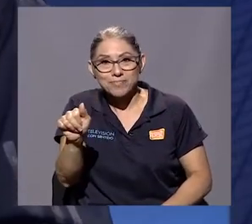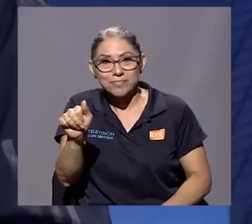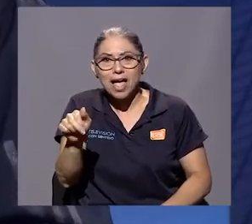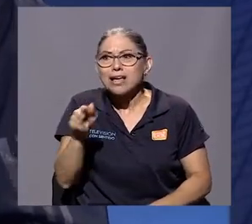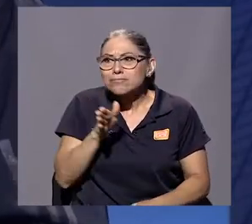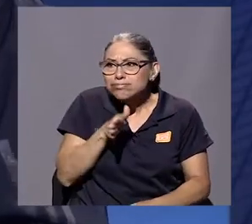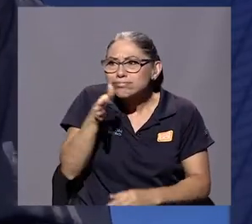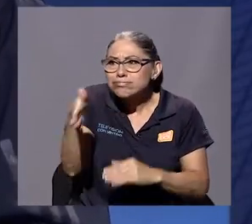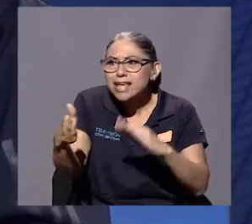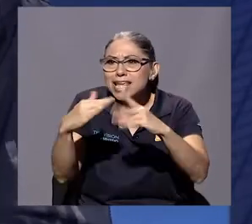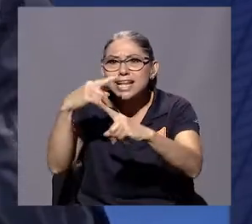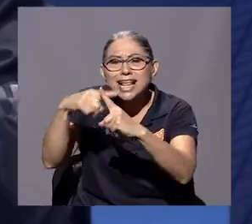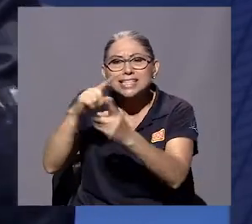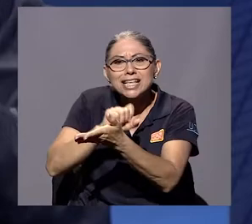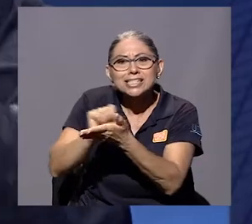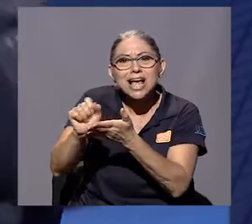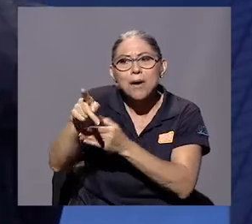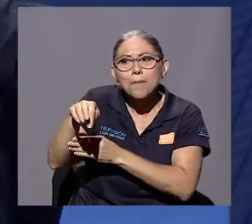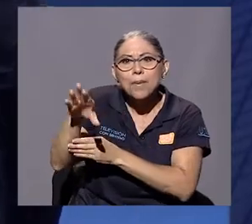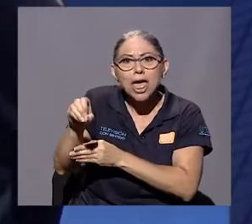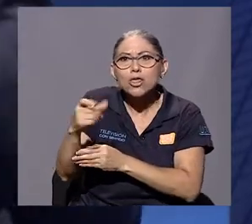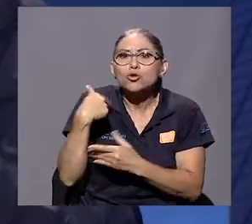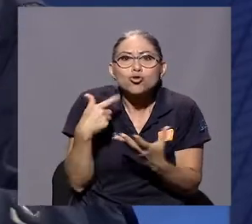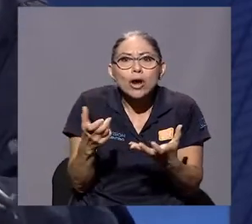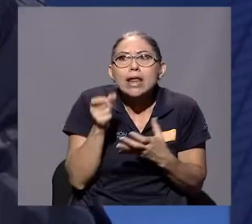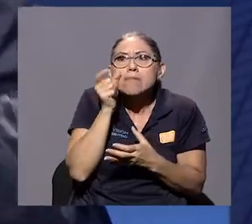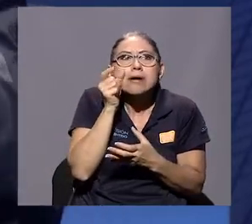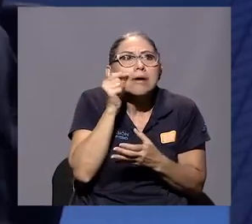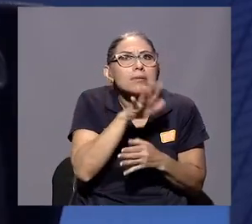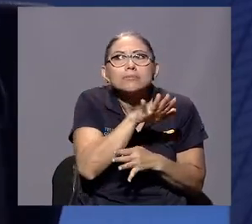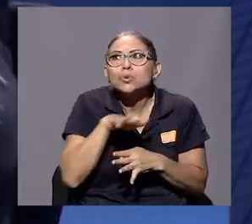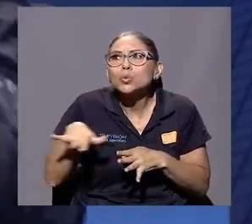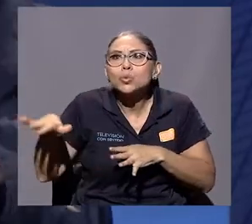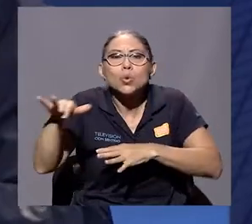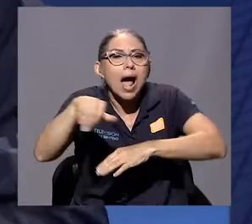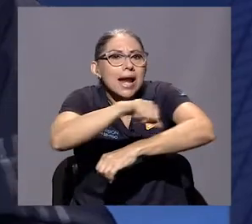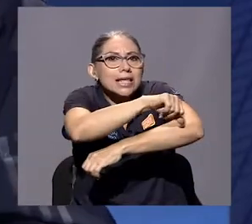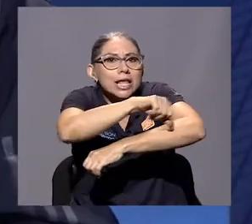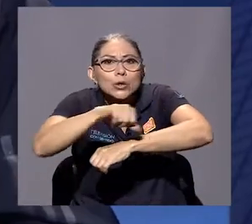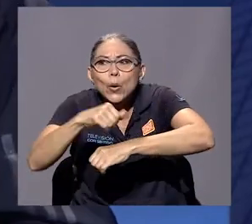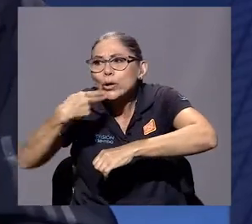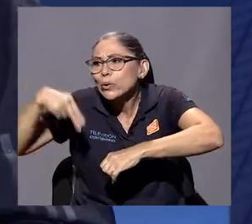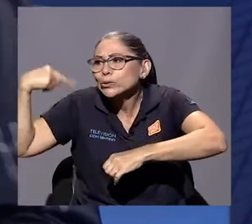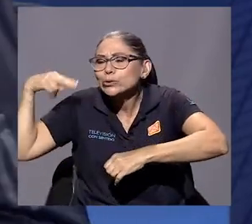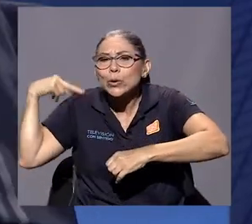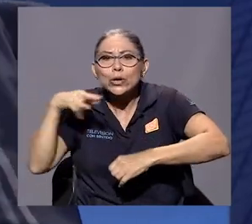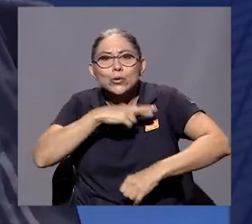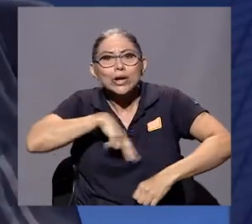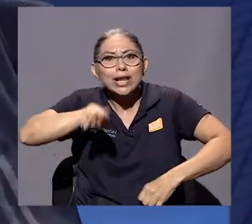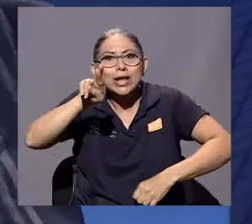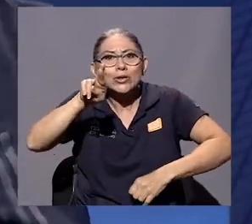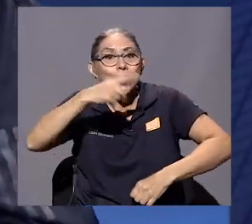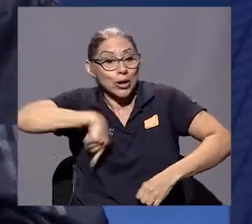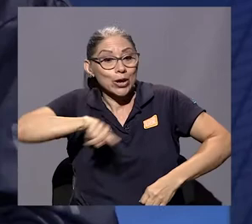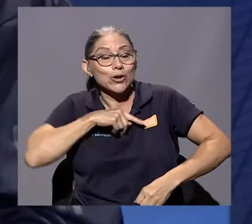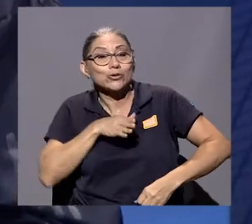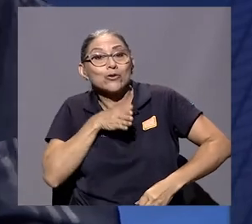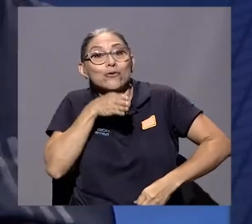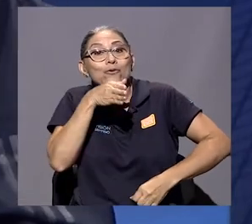que me interesaba a mí desde todos los puntos de vista, arquitectónico, histórico, religioso. Y visitamos el tesoro,